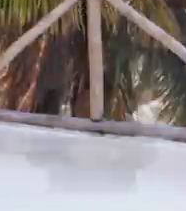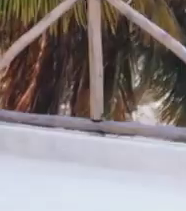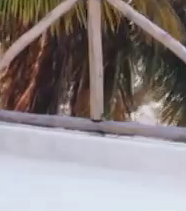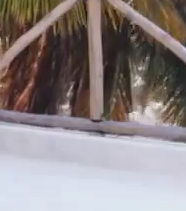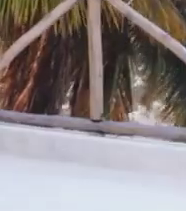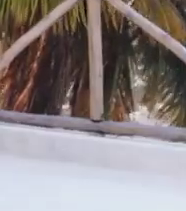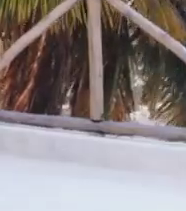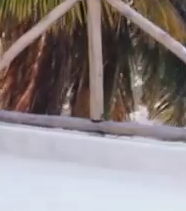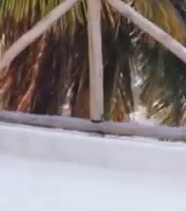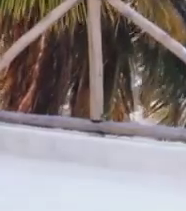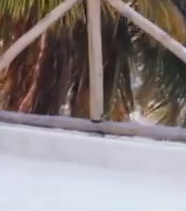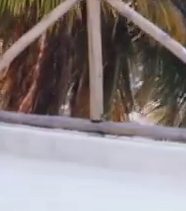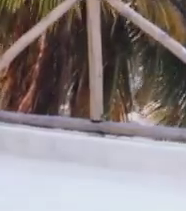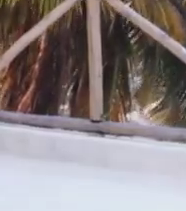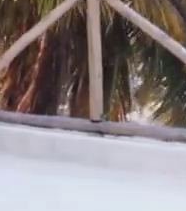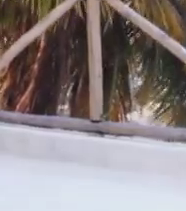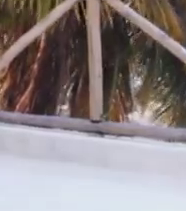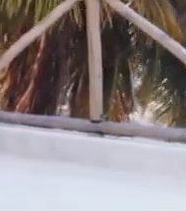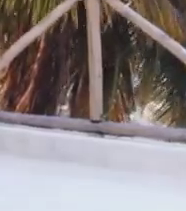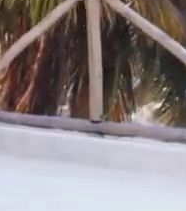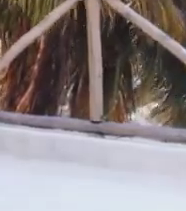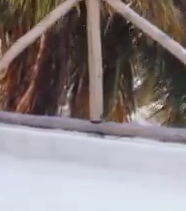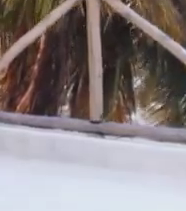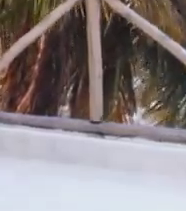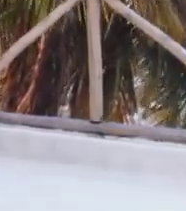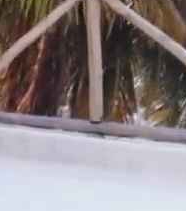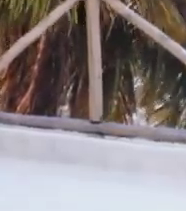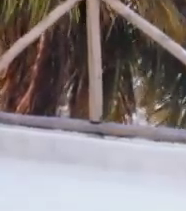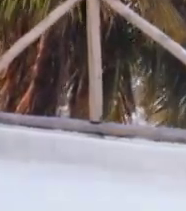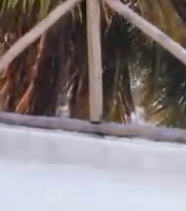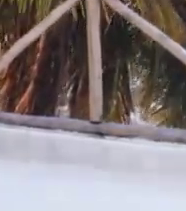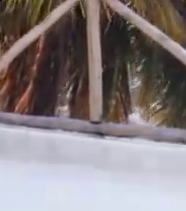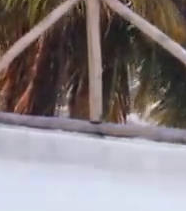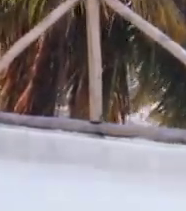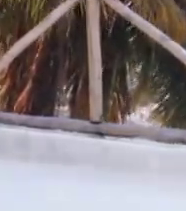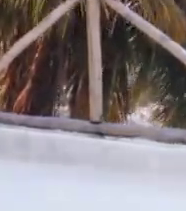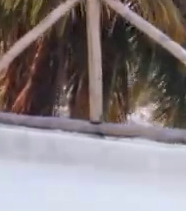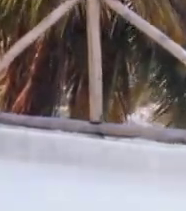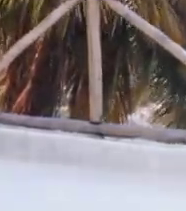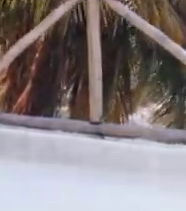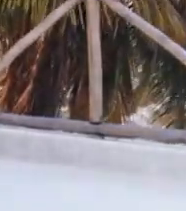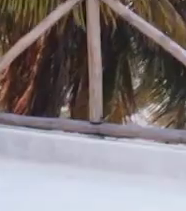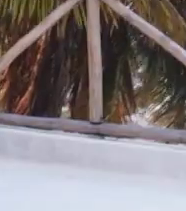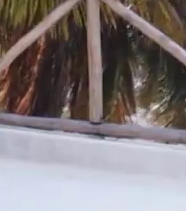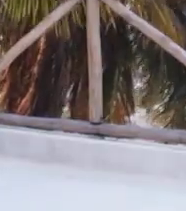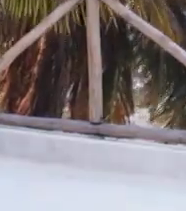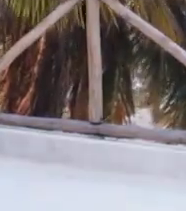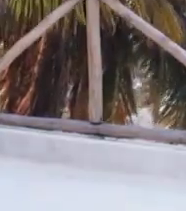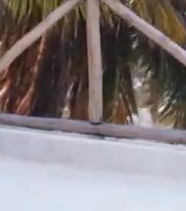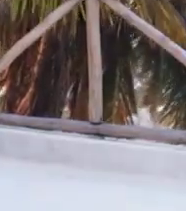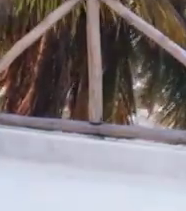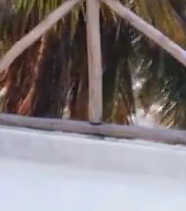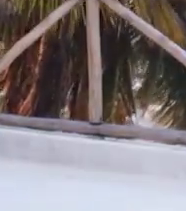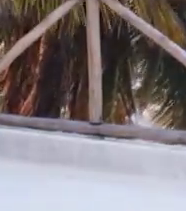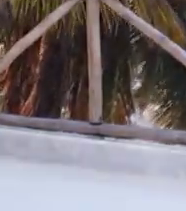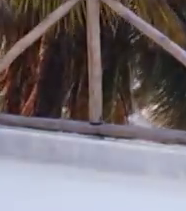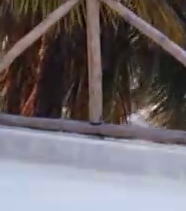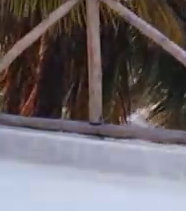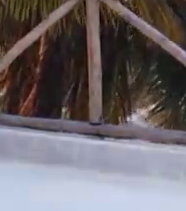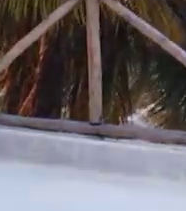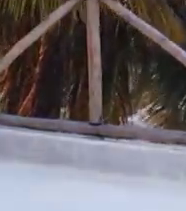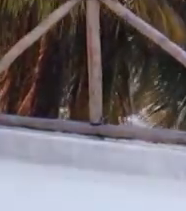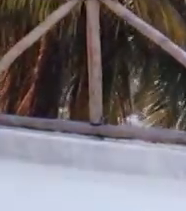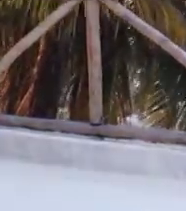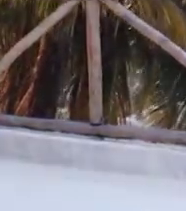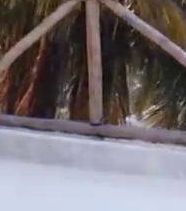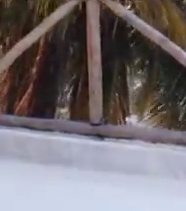Uno, dos, tres, cuatro, cinco, seis, siete, ocho. Hacia el otro lado, uno, dos,